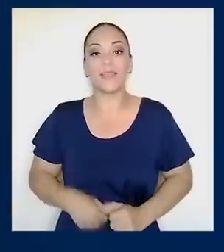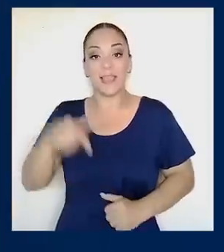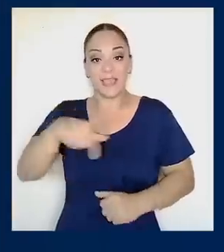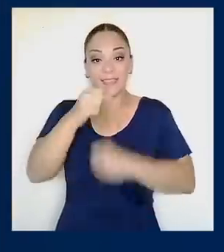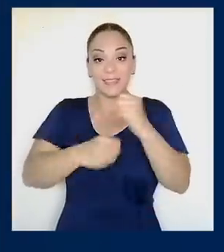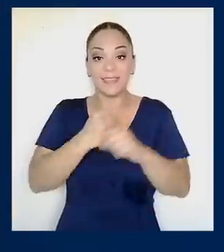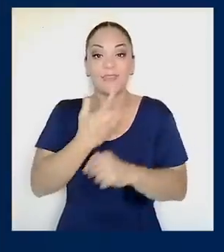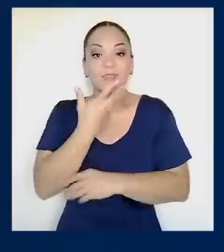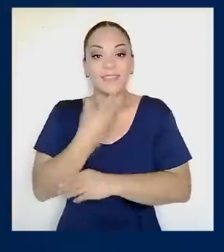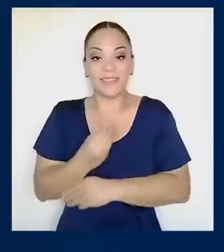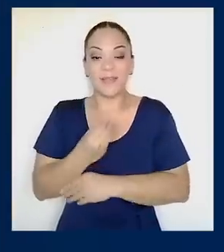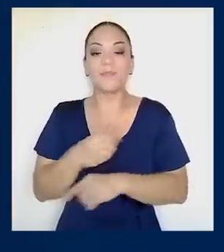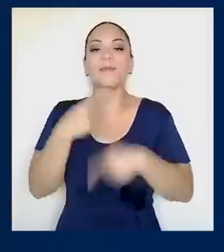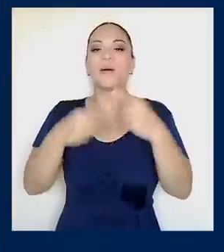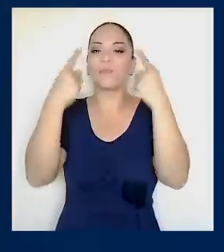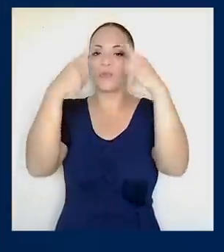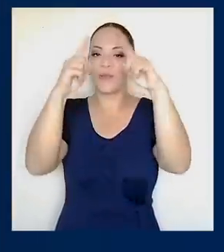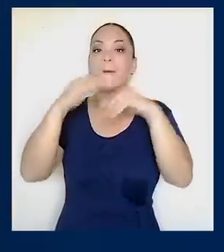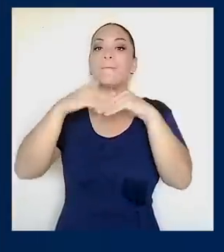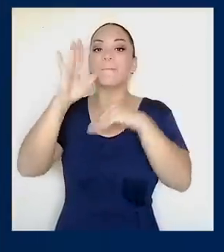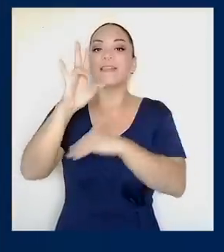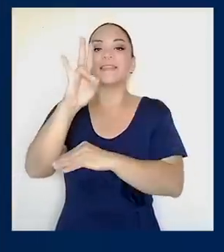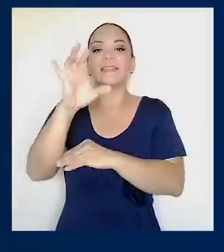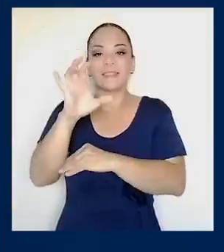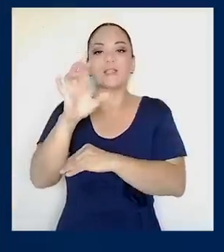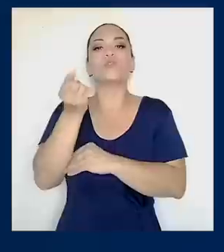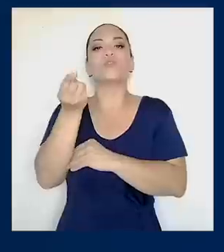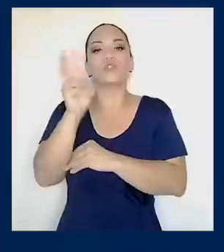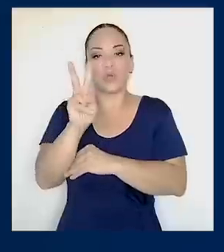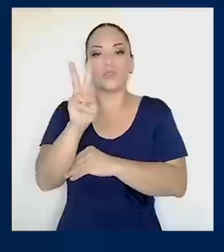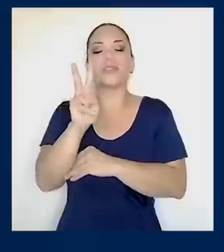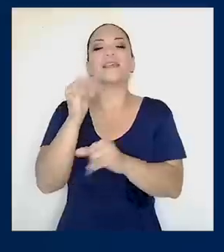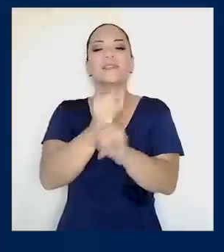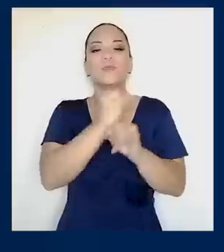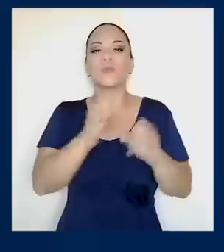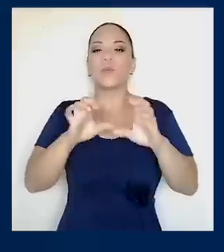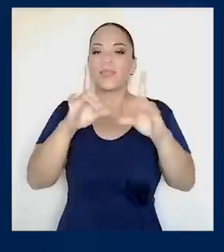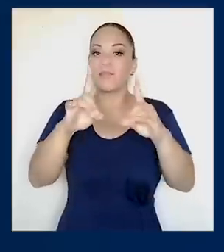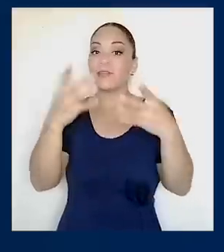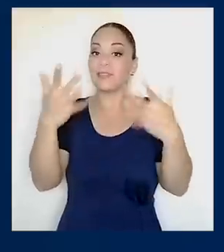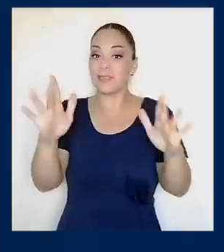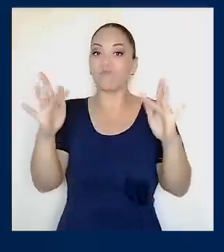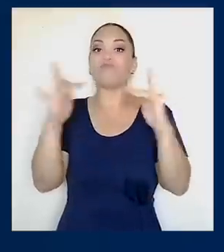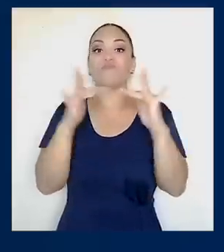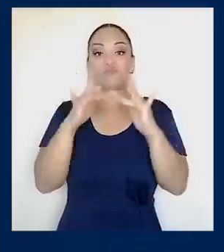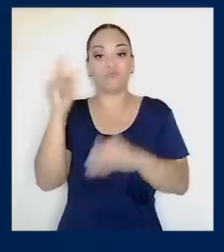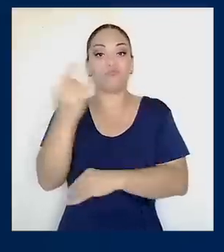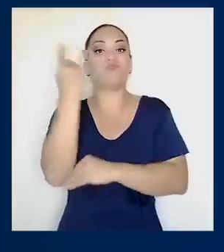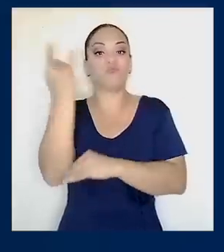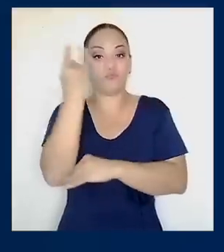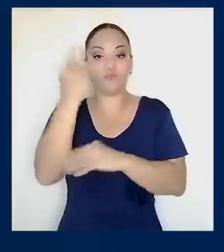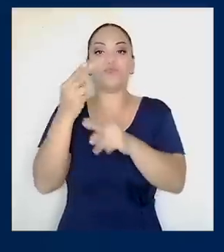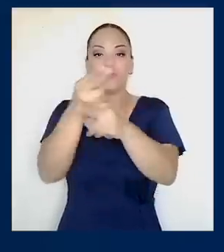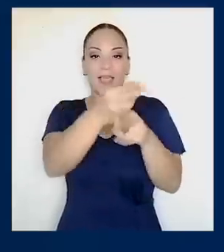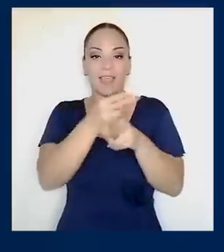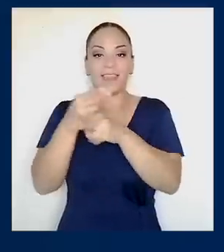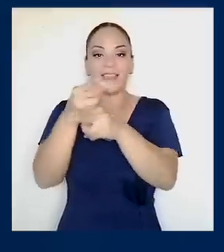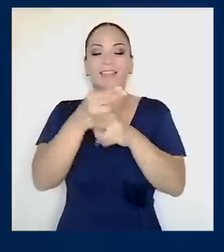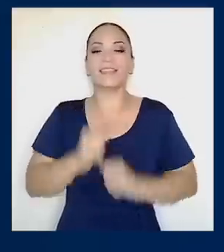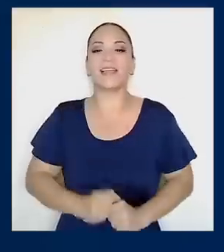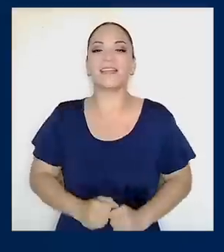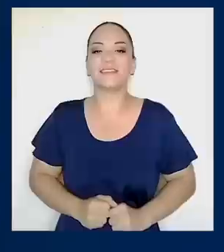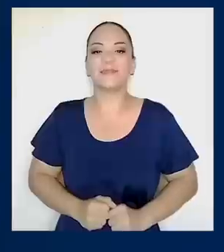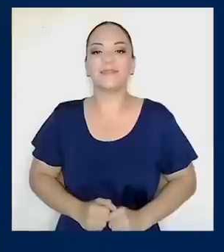Para finales de este año, vamos a tener más de 712 centros educativos conectados a Internet satelital.